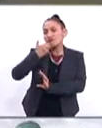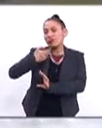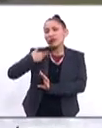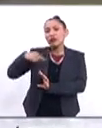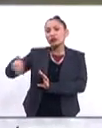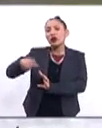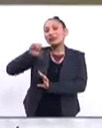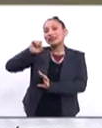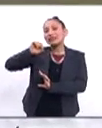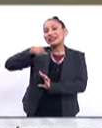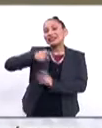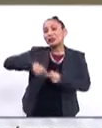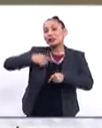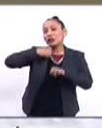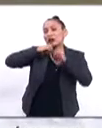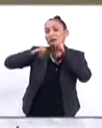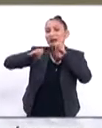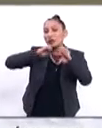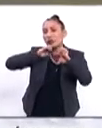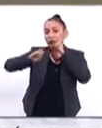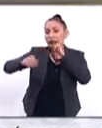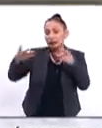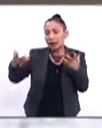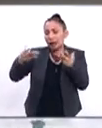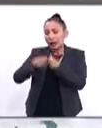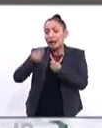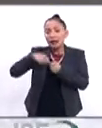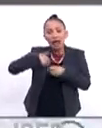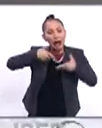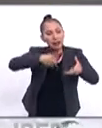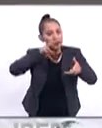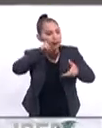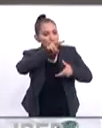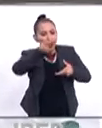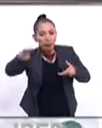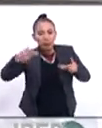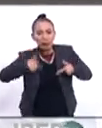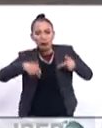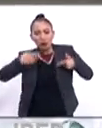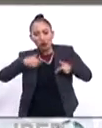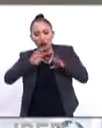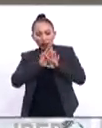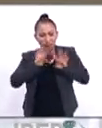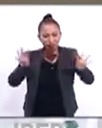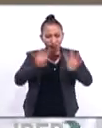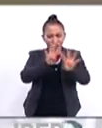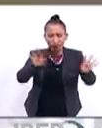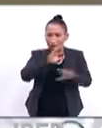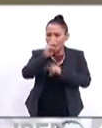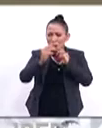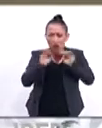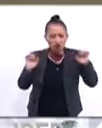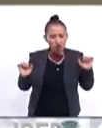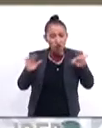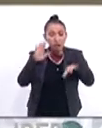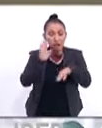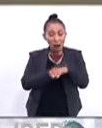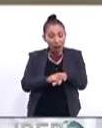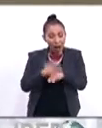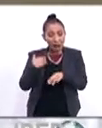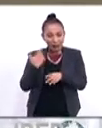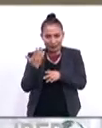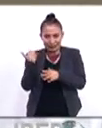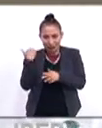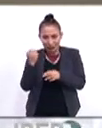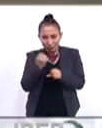de 60 periodistas en las calles podemos observar peregrinos de todas partes del mundo pero sobre todo hemos tenido